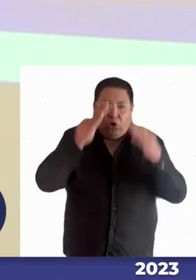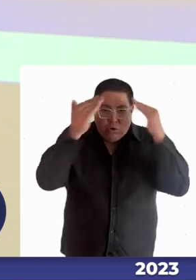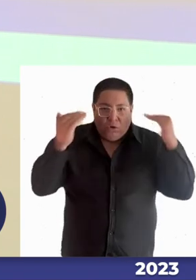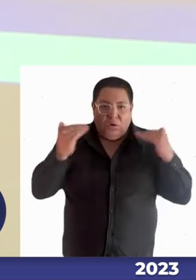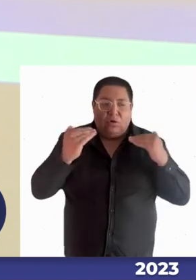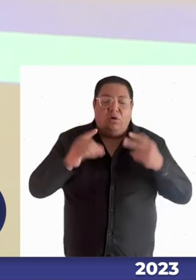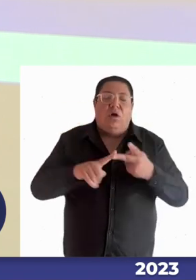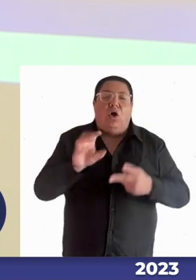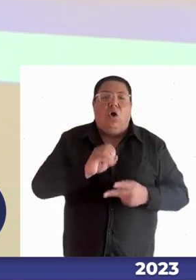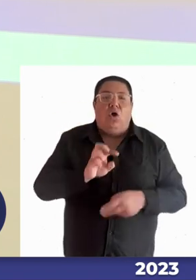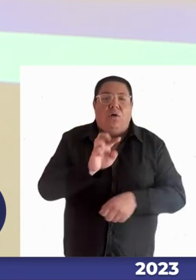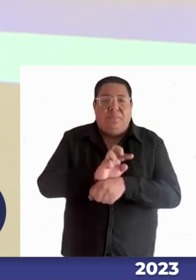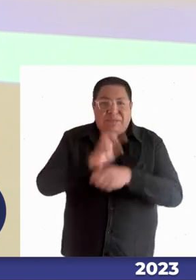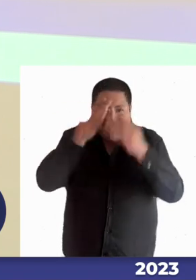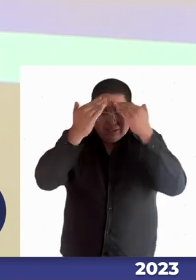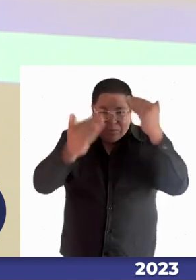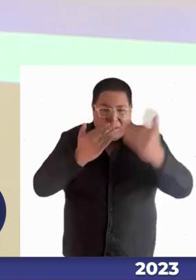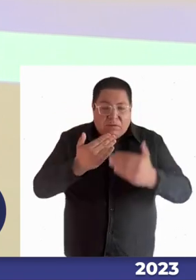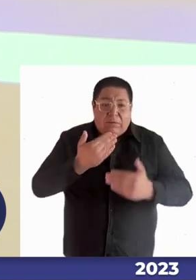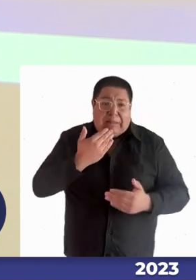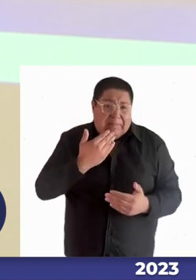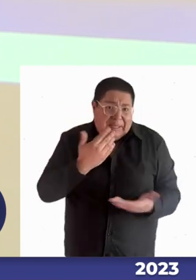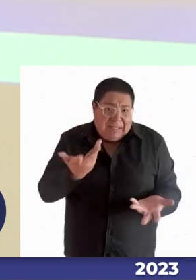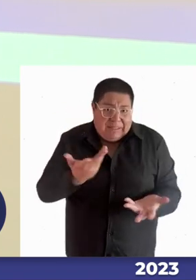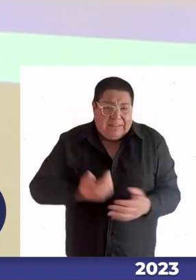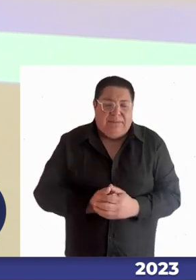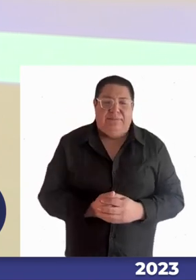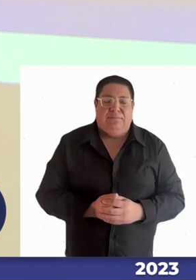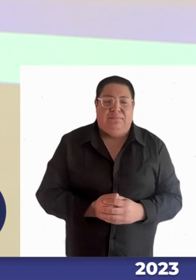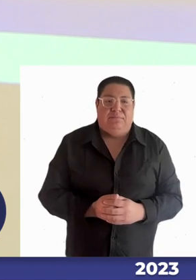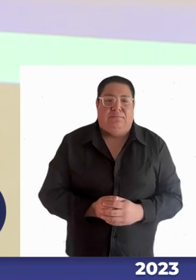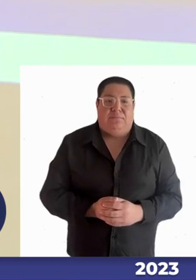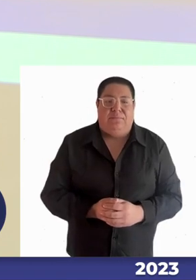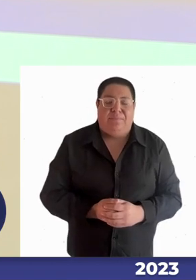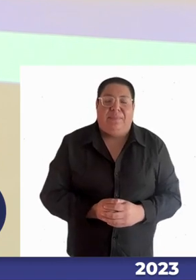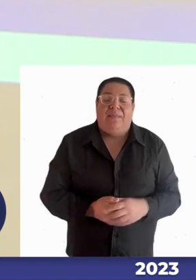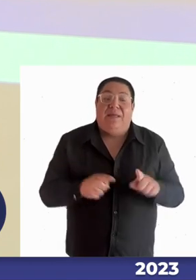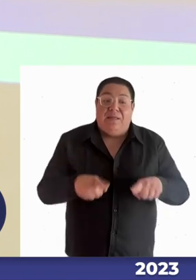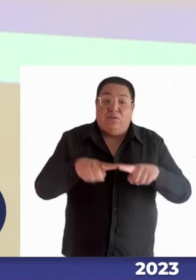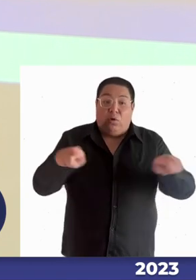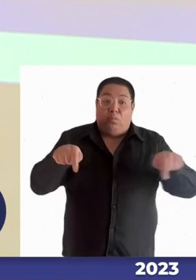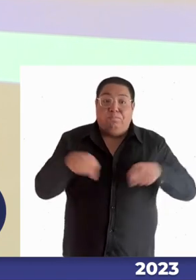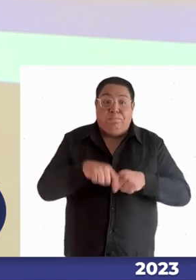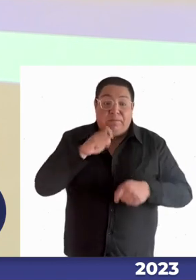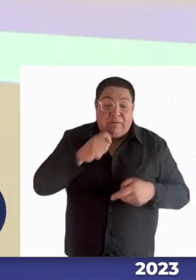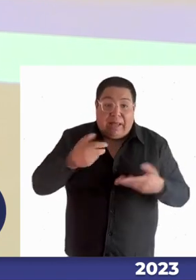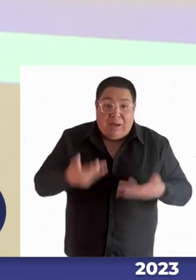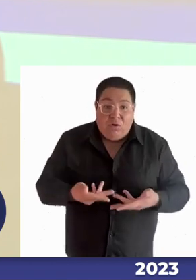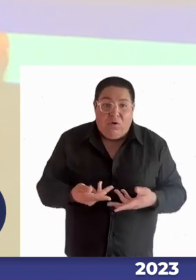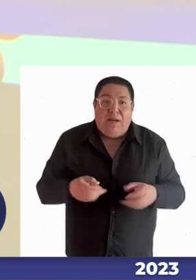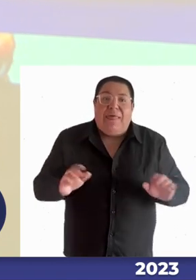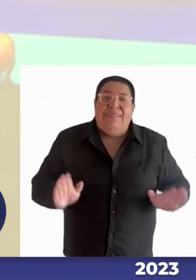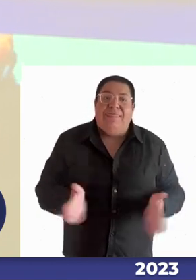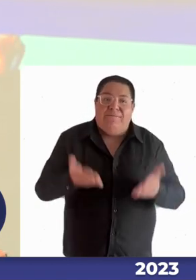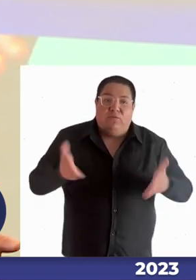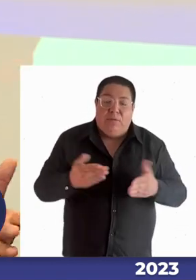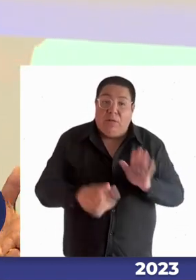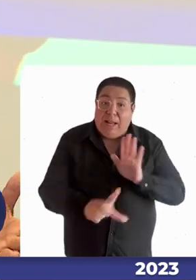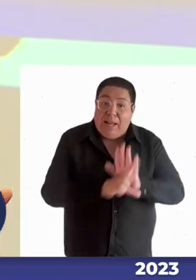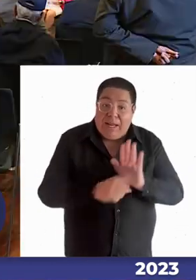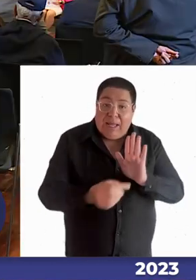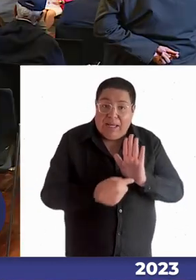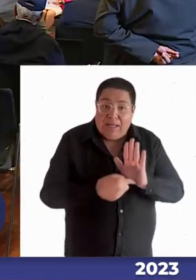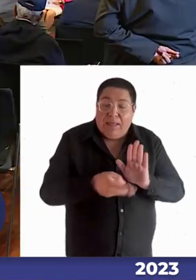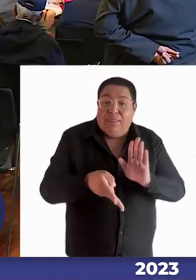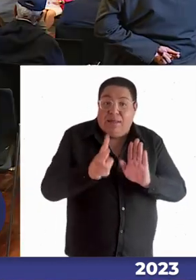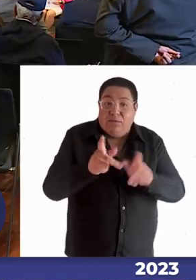y estos espacios además nos sirven para difundir iniciativas que hoy día son ley porque en el ejercicio de los derechos si la